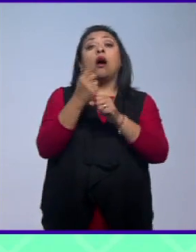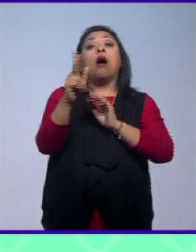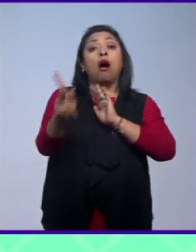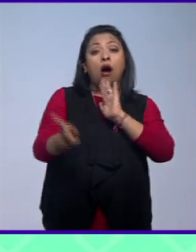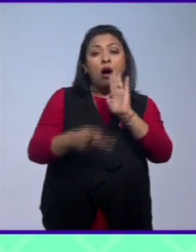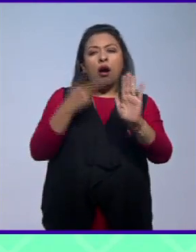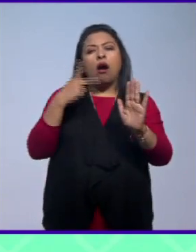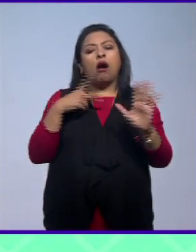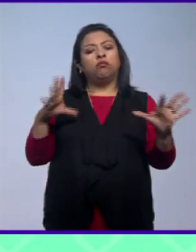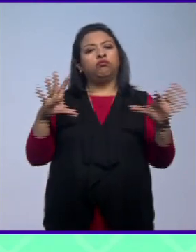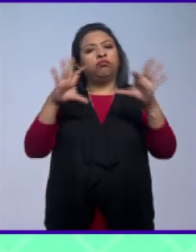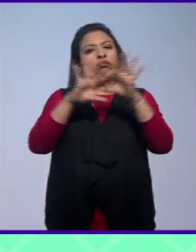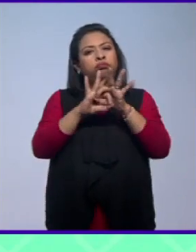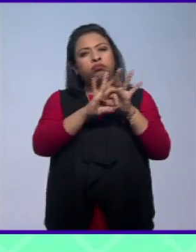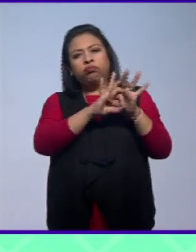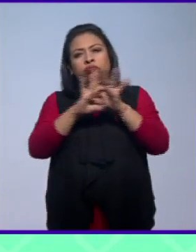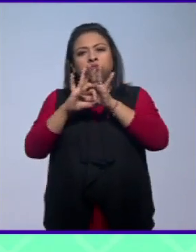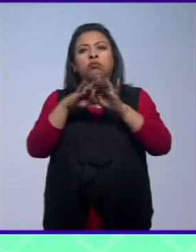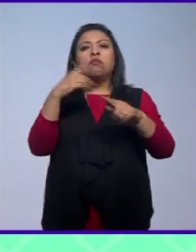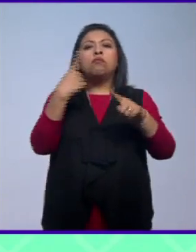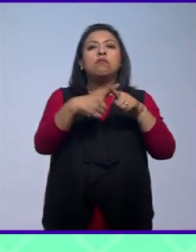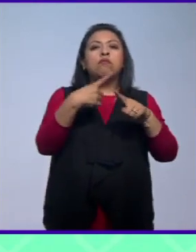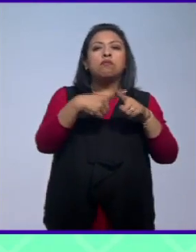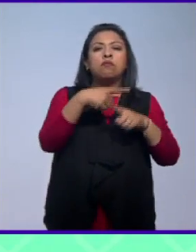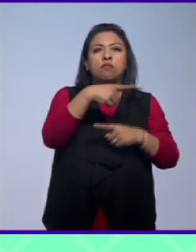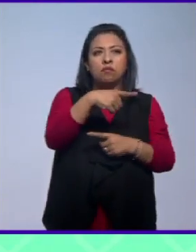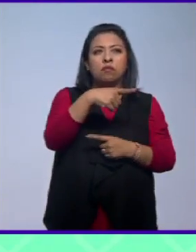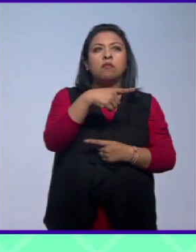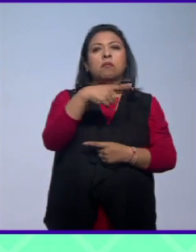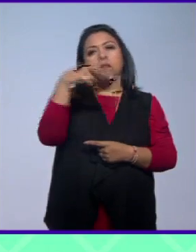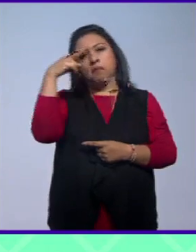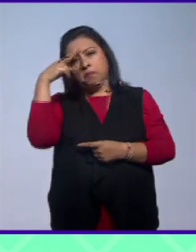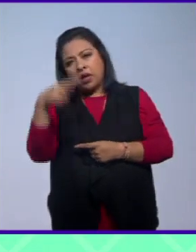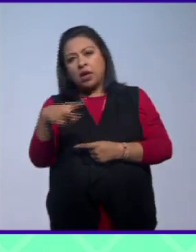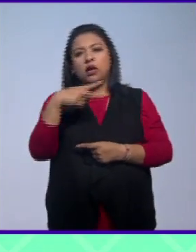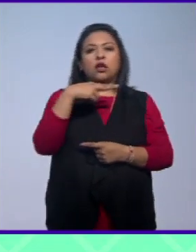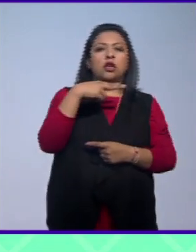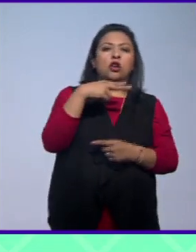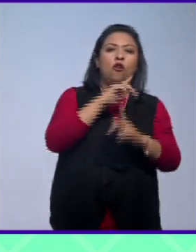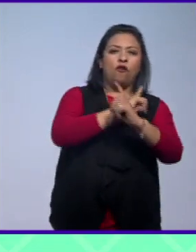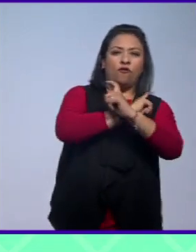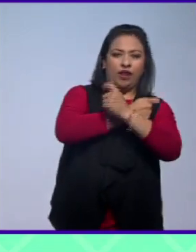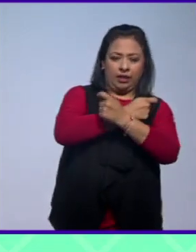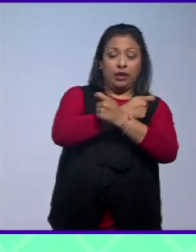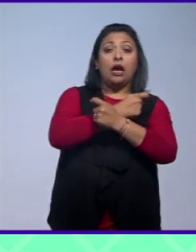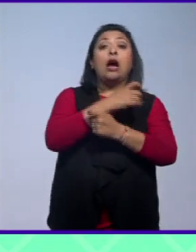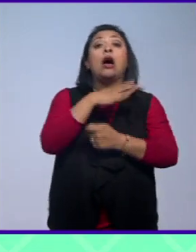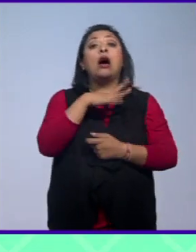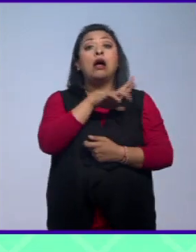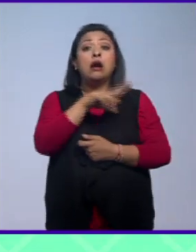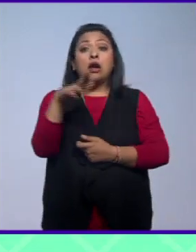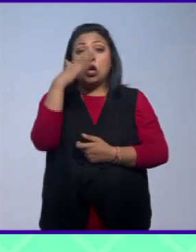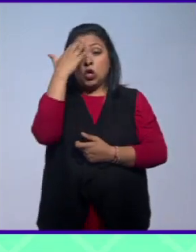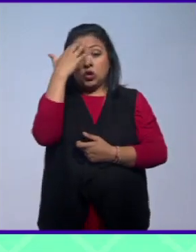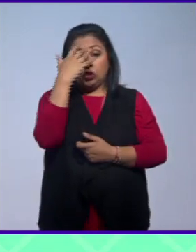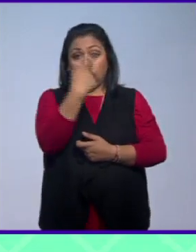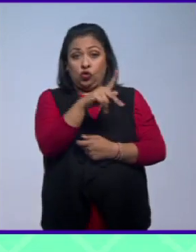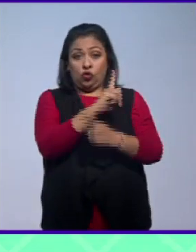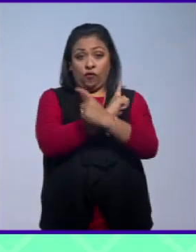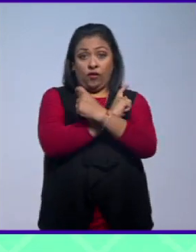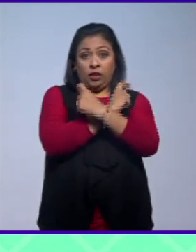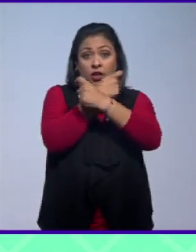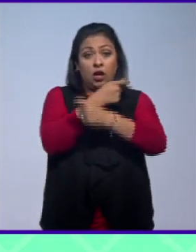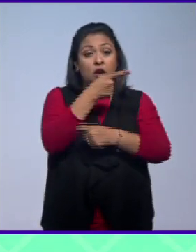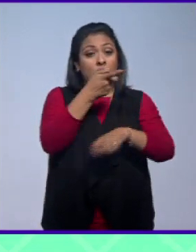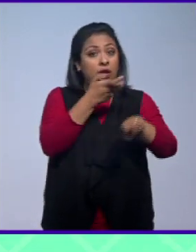relaciones diplomáticas entre el Estado mexicano y el Estado Vaticano, de reconocer al Estado Vaticano